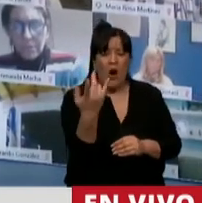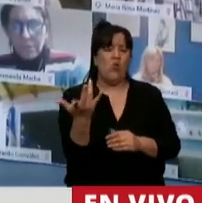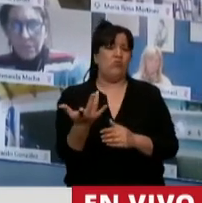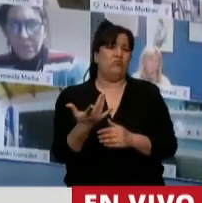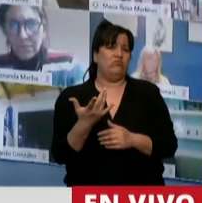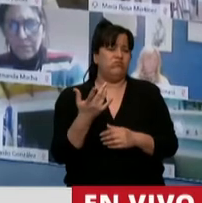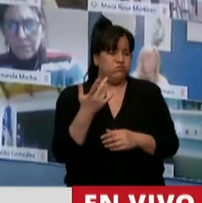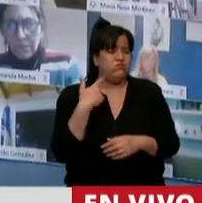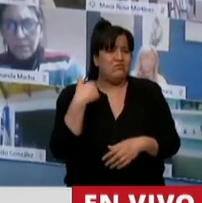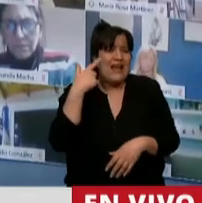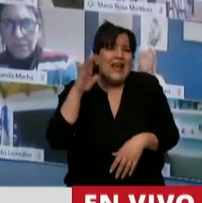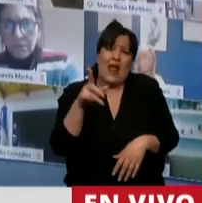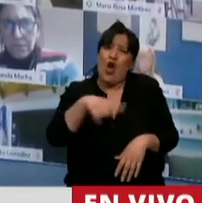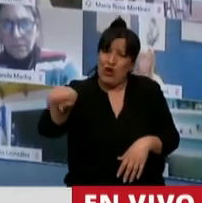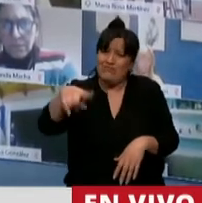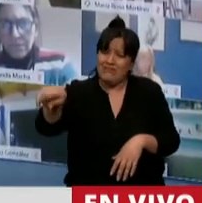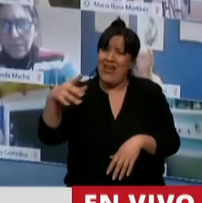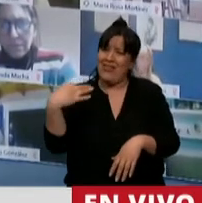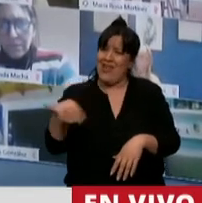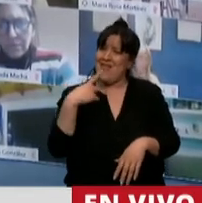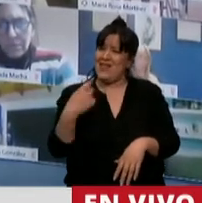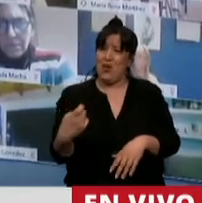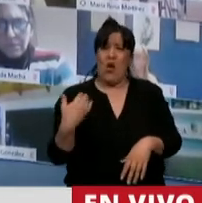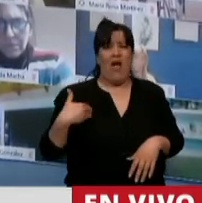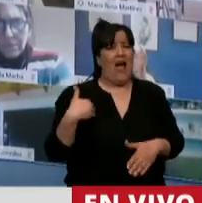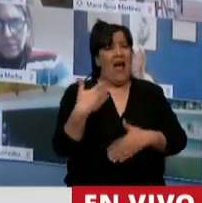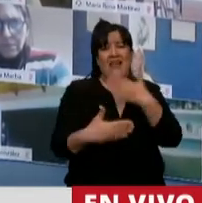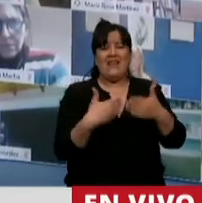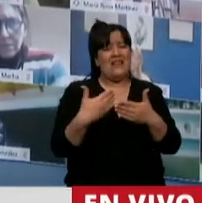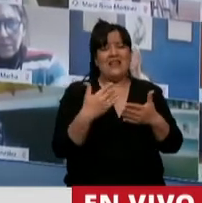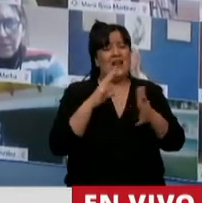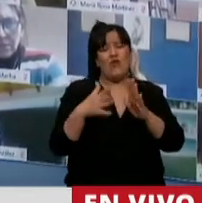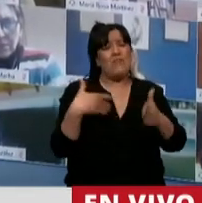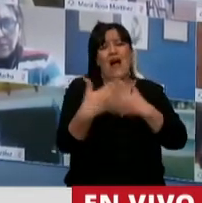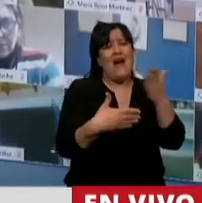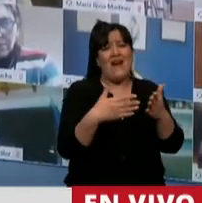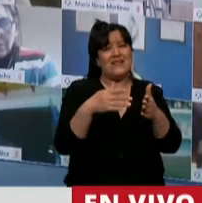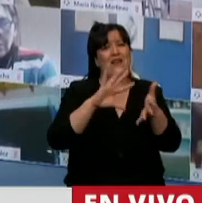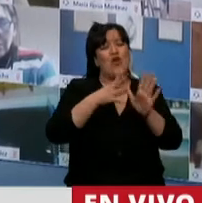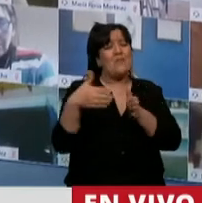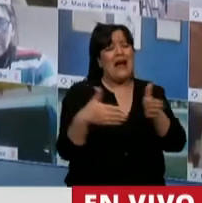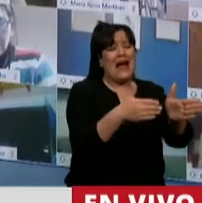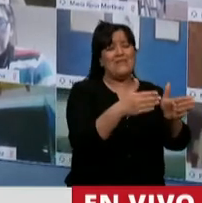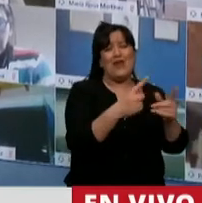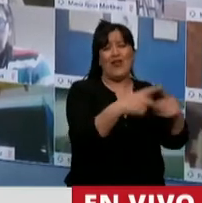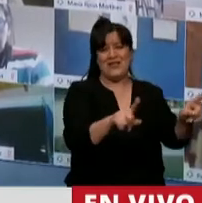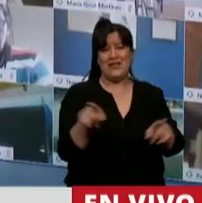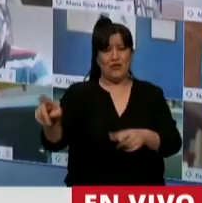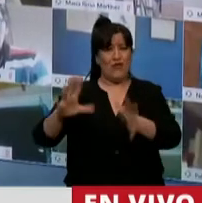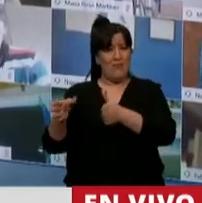se tendrán que dar cuenta que Argentina avanza hacia otro camino que no es ese.